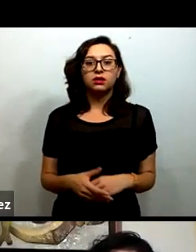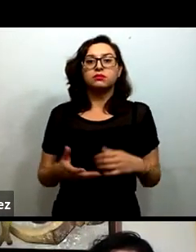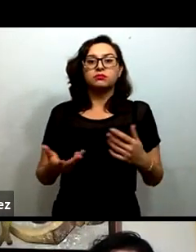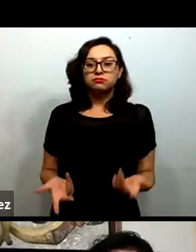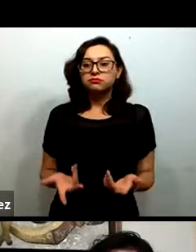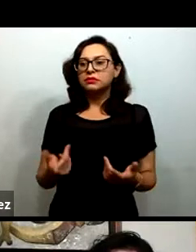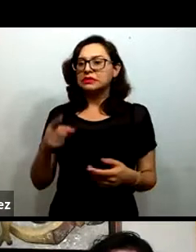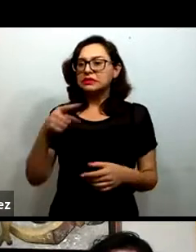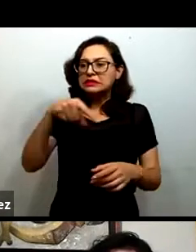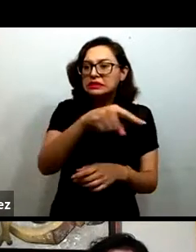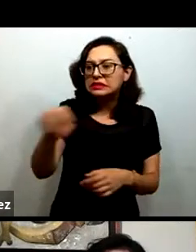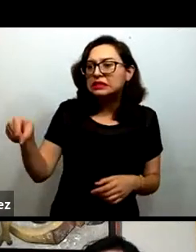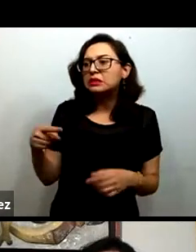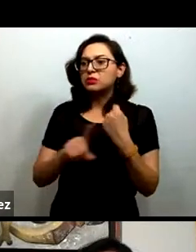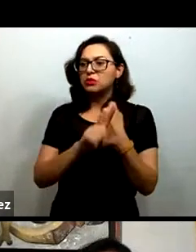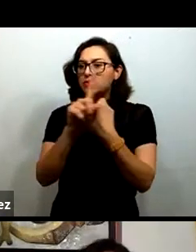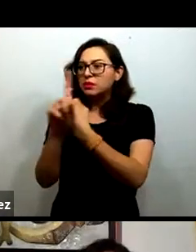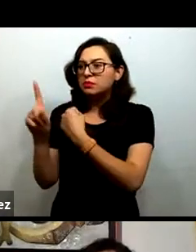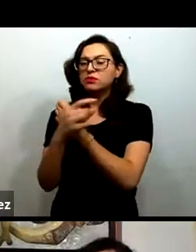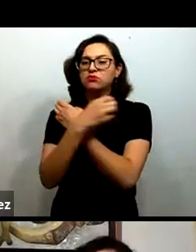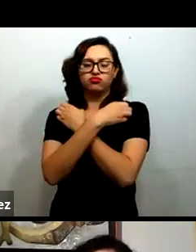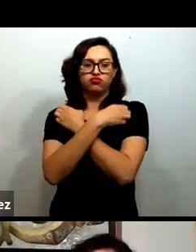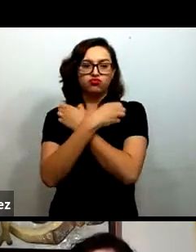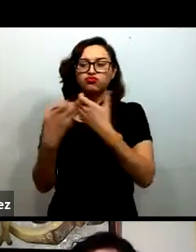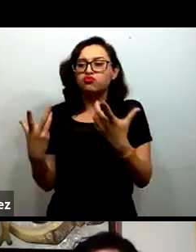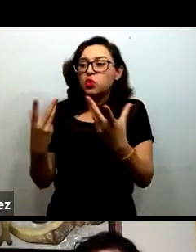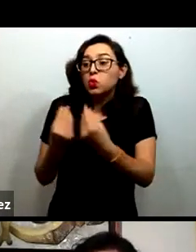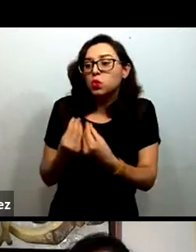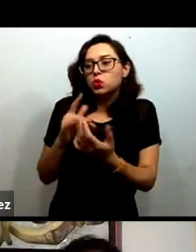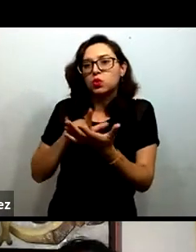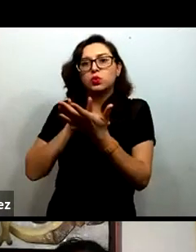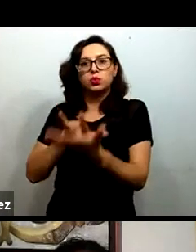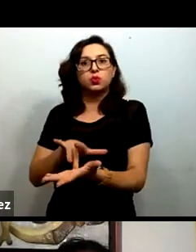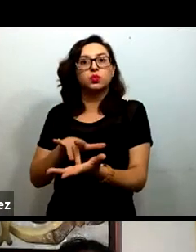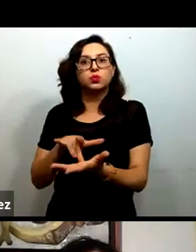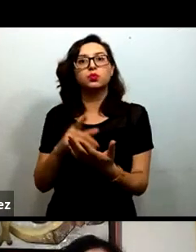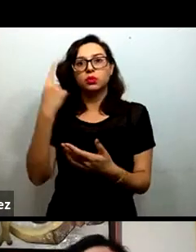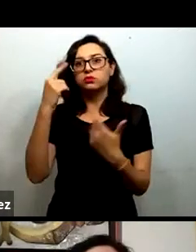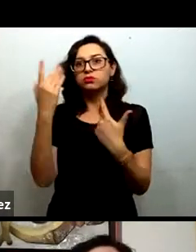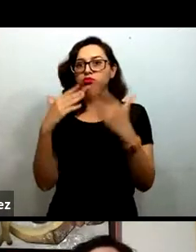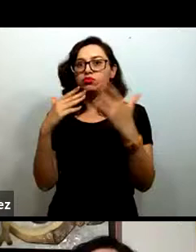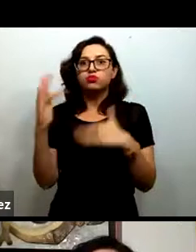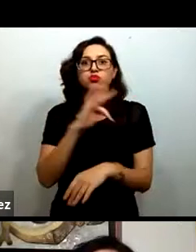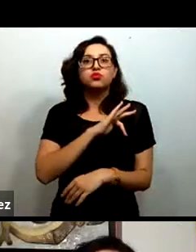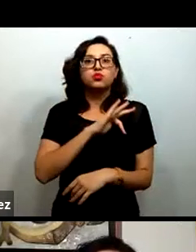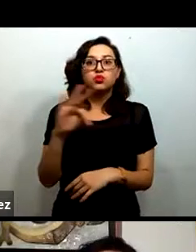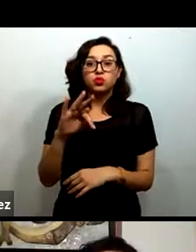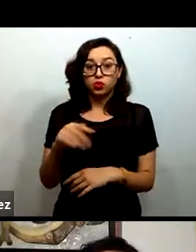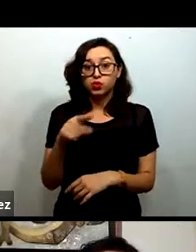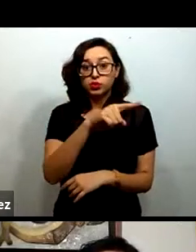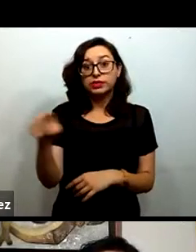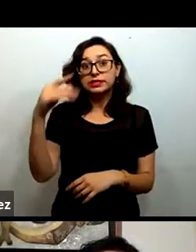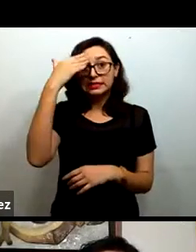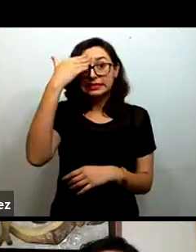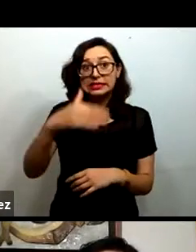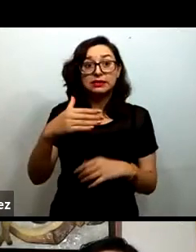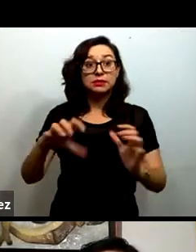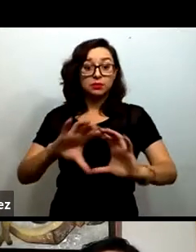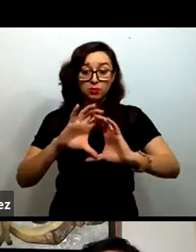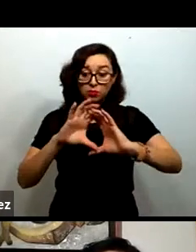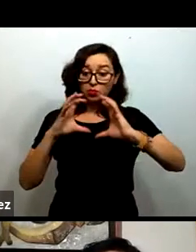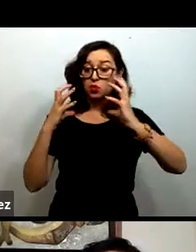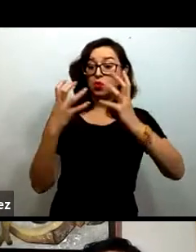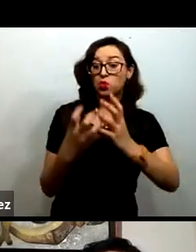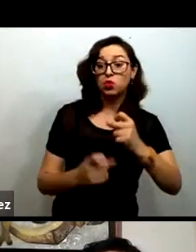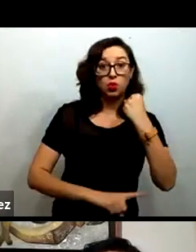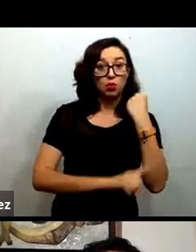educativos del COVID. Como ustedes saben, mejor que nosotros, la crisis global que estamos viviendo es de una